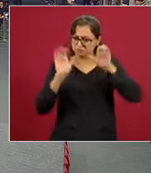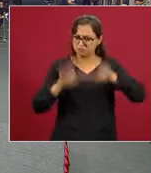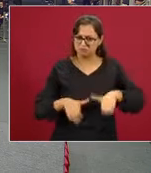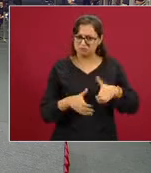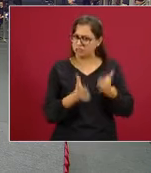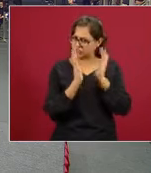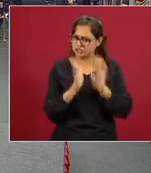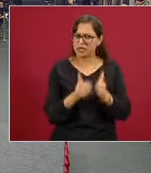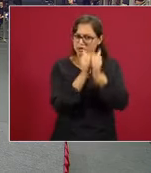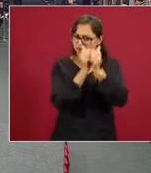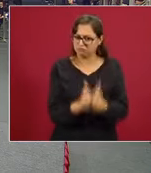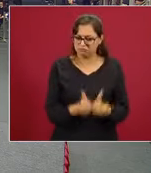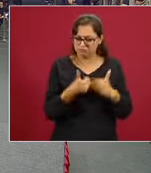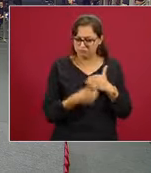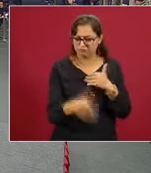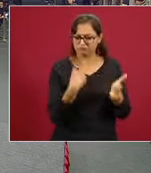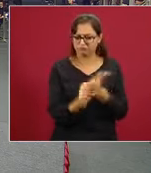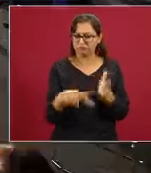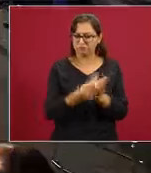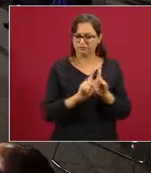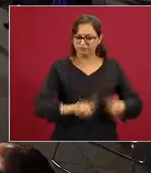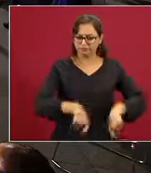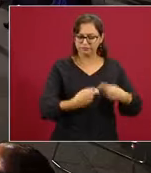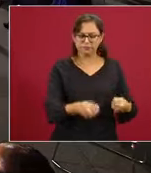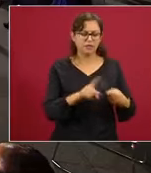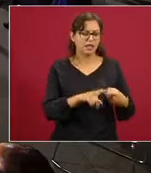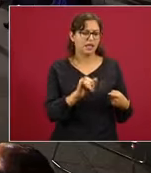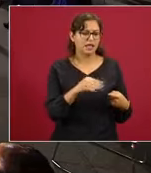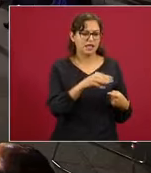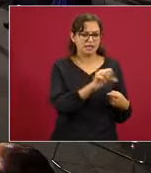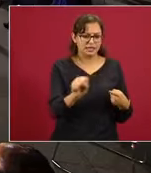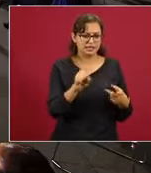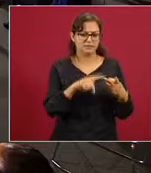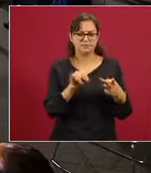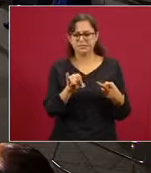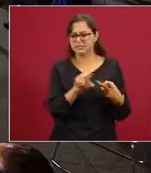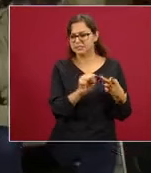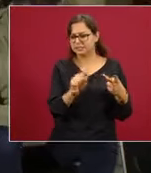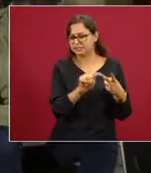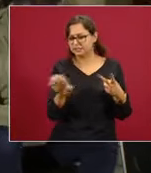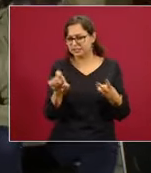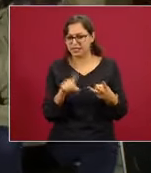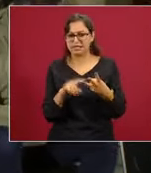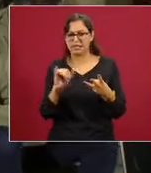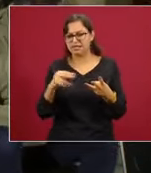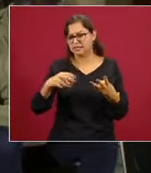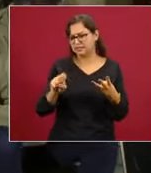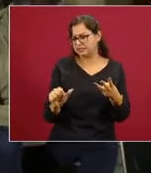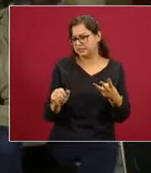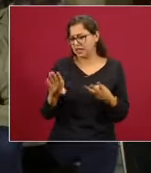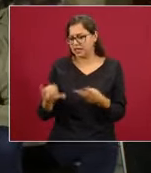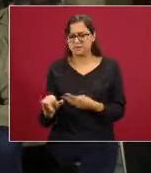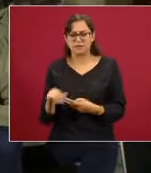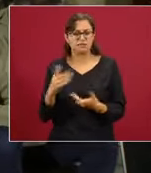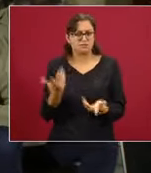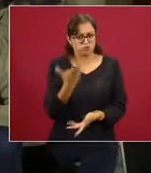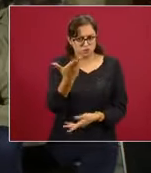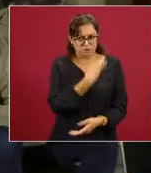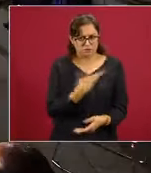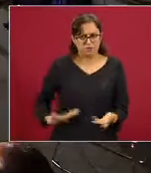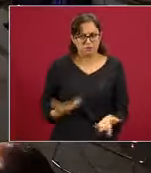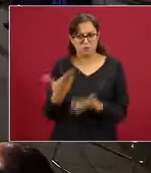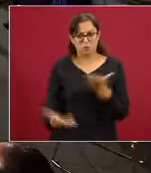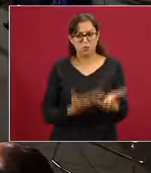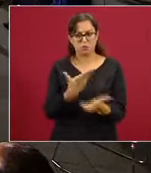fija, se les dé base tanto en el Seguro como en Salud, como en el Insabi. No sé si hay alguna propuesta por parte de la presidencia o por parte de usted,